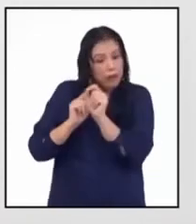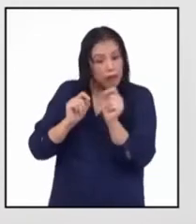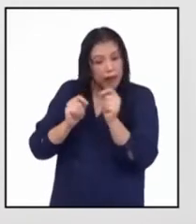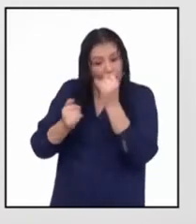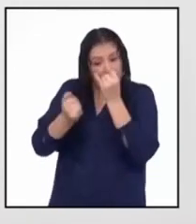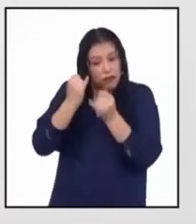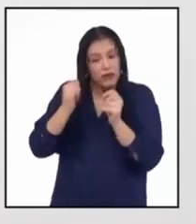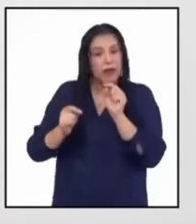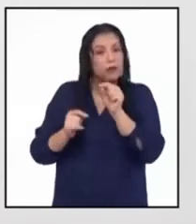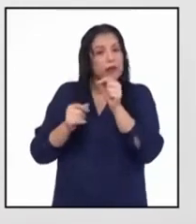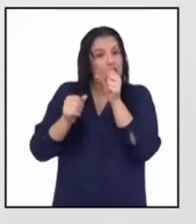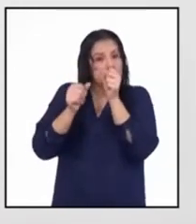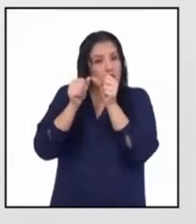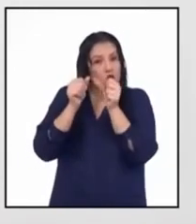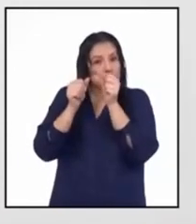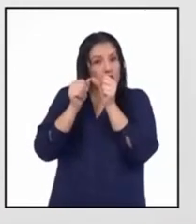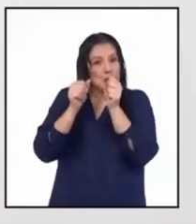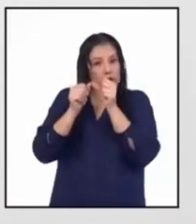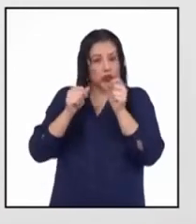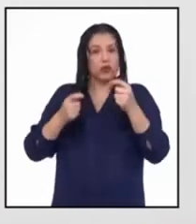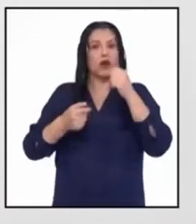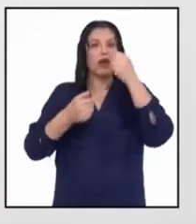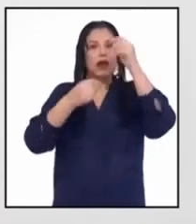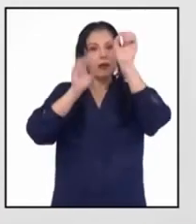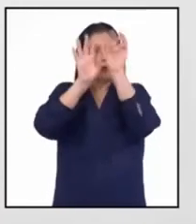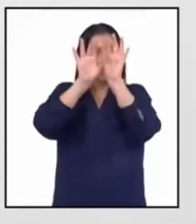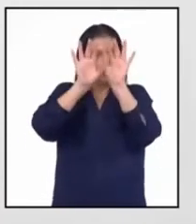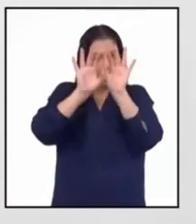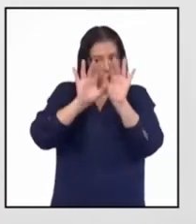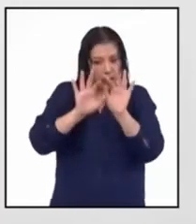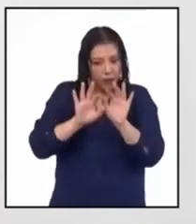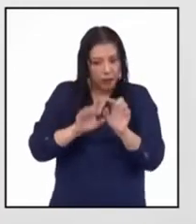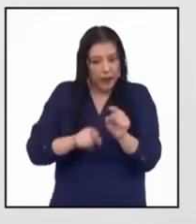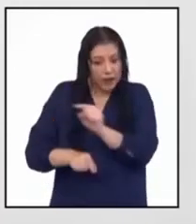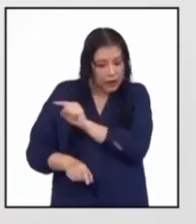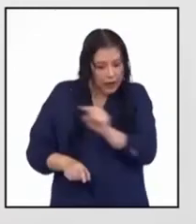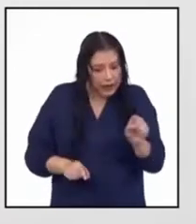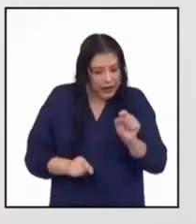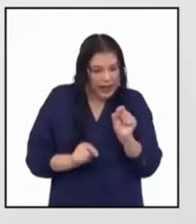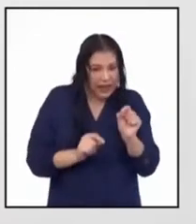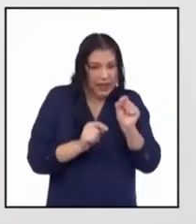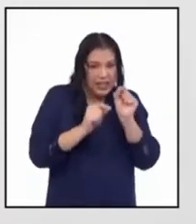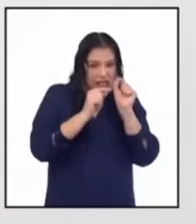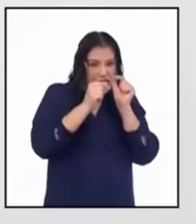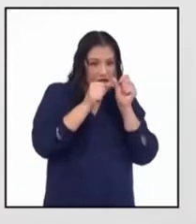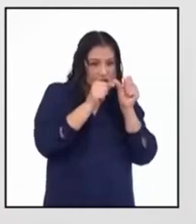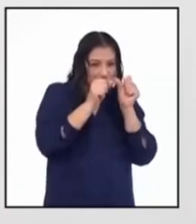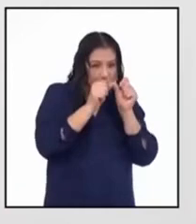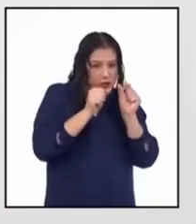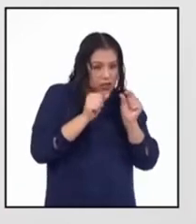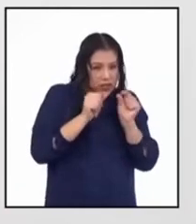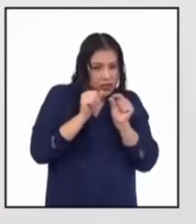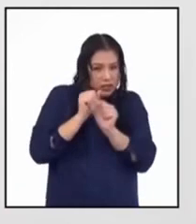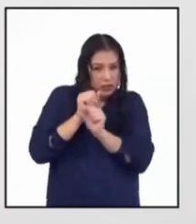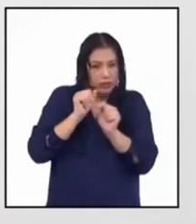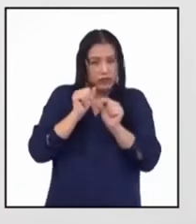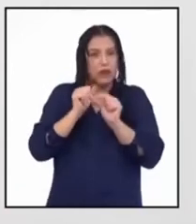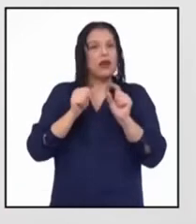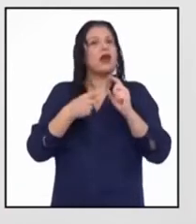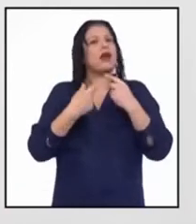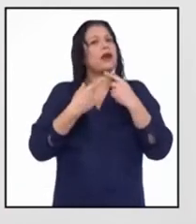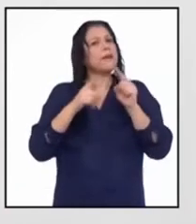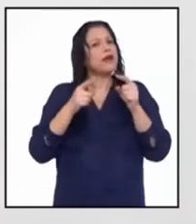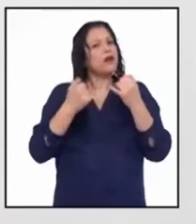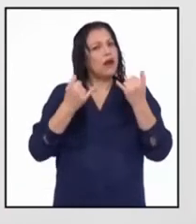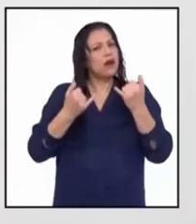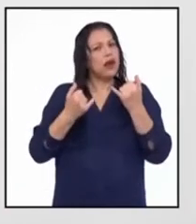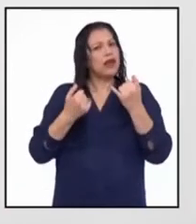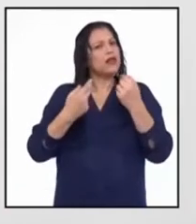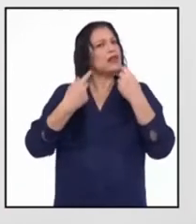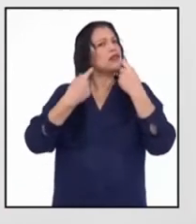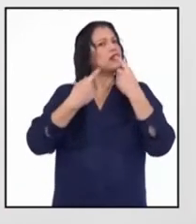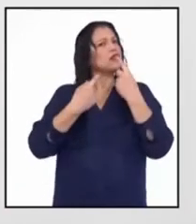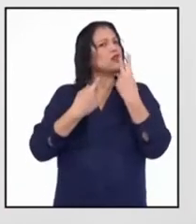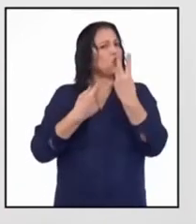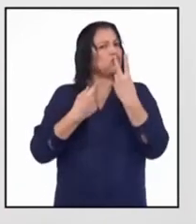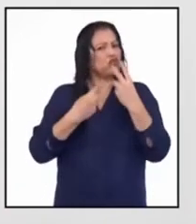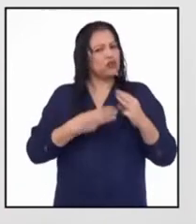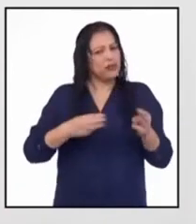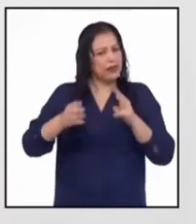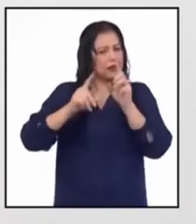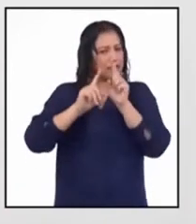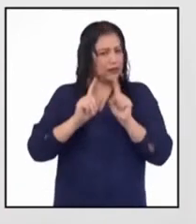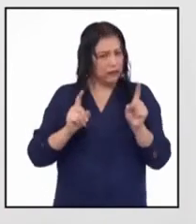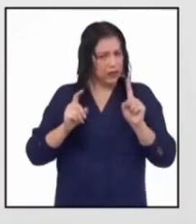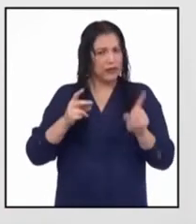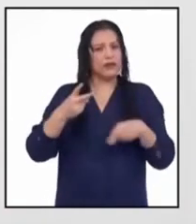de la hoja ponerlo como nota al pie. Pero en la sesión de hoy vimos dos más. Una de